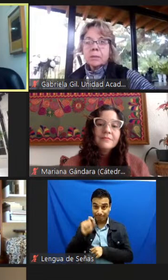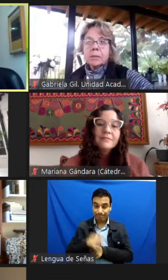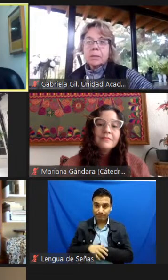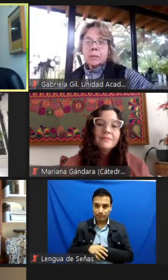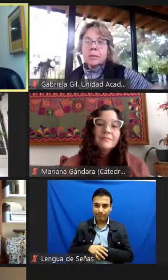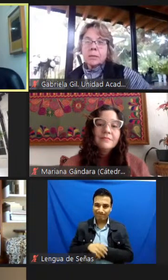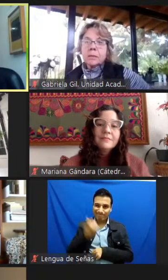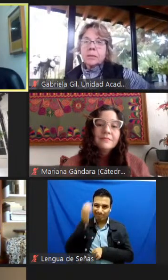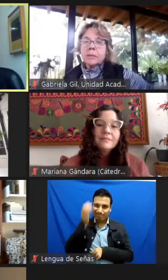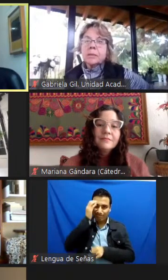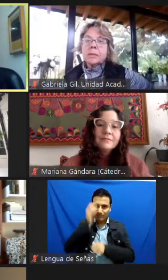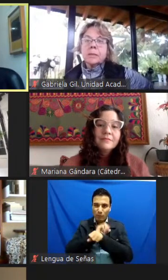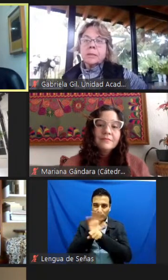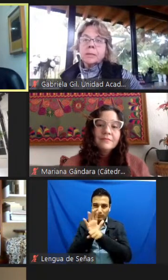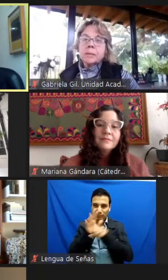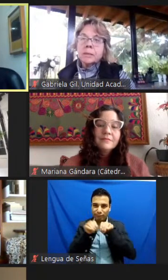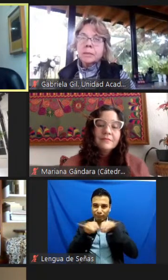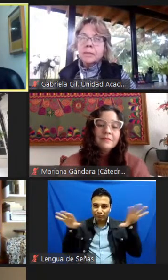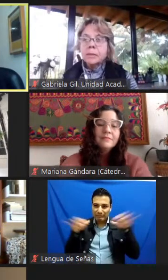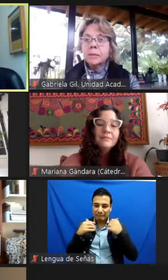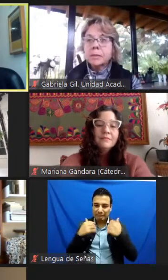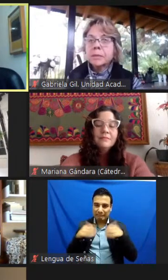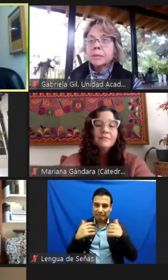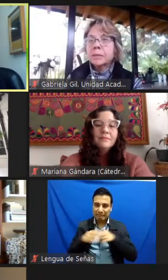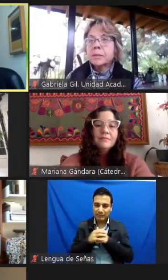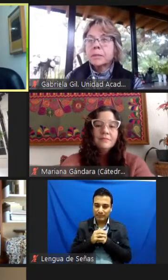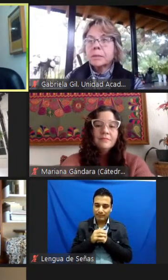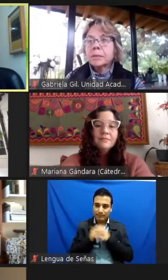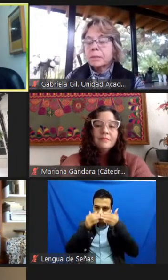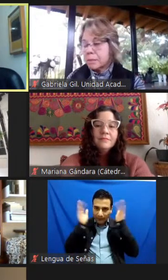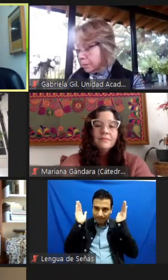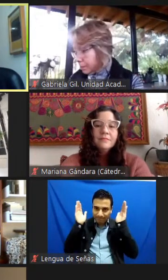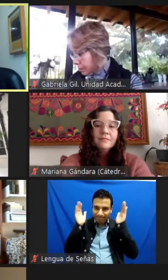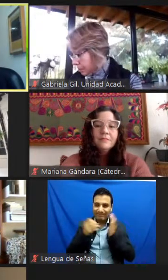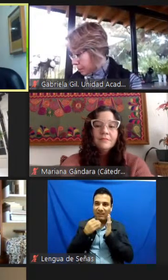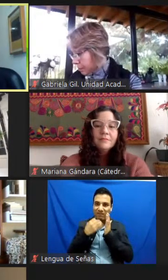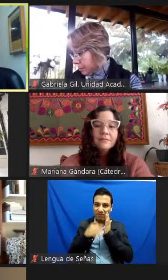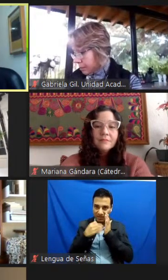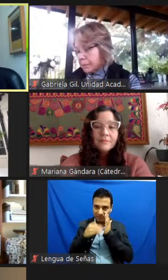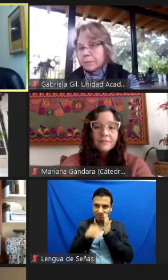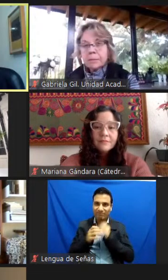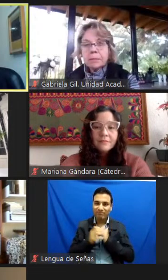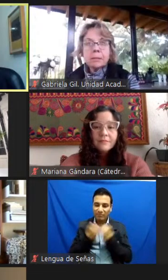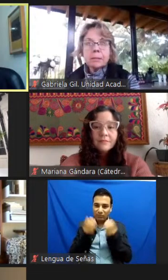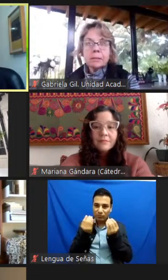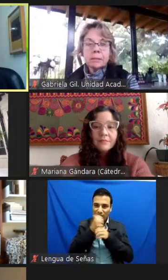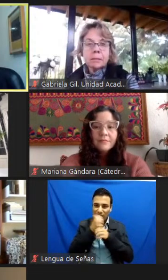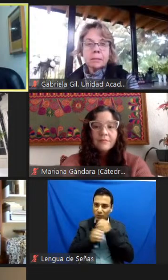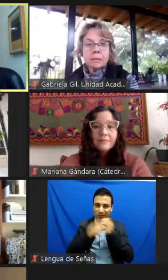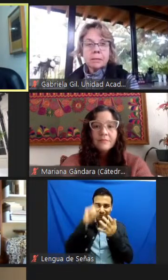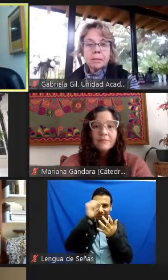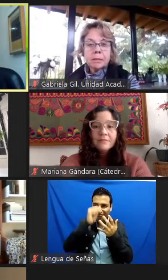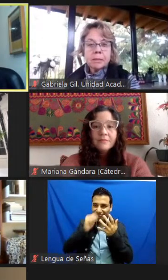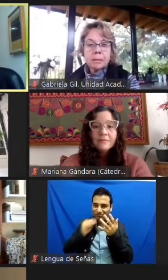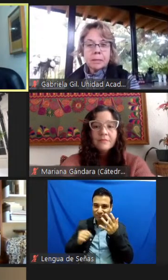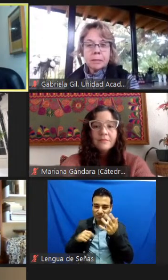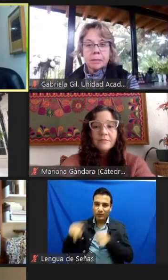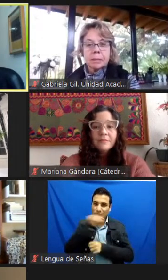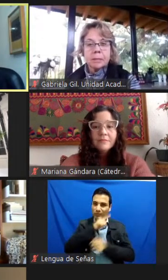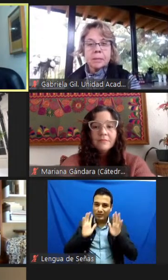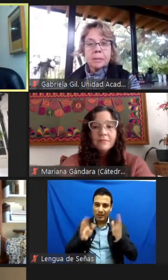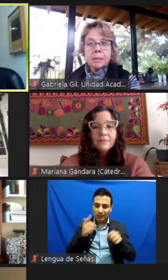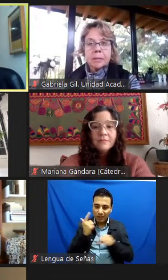COVID-19 ha puesto al descubierto los enormes vacíos que tenemos como sociedad en muchos parámetros, pero sobre todo ha